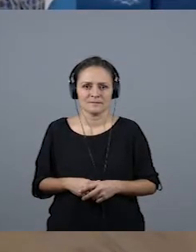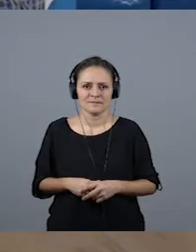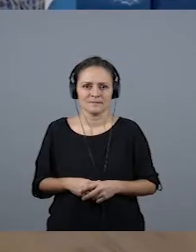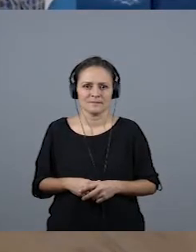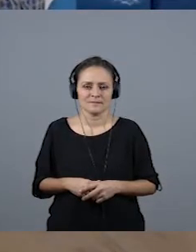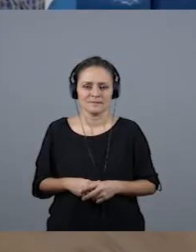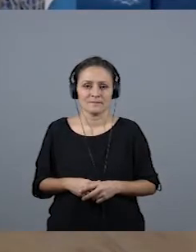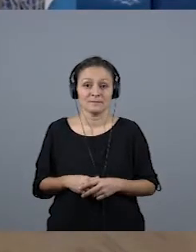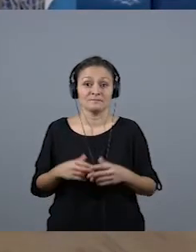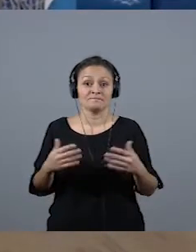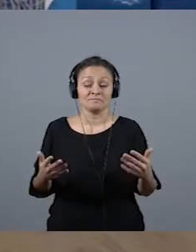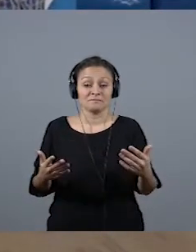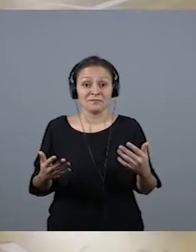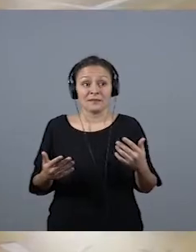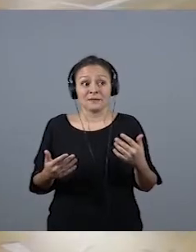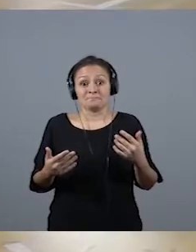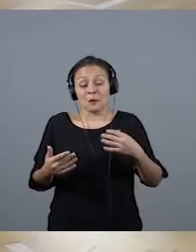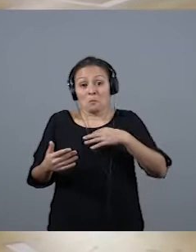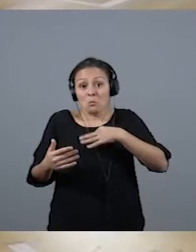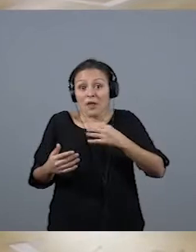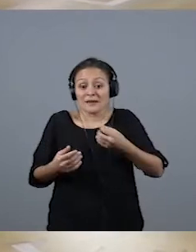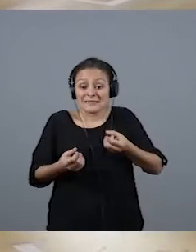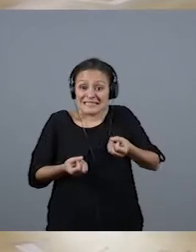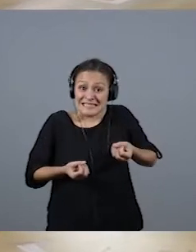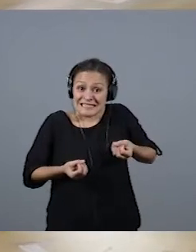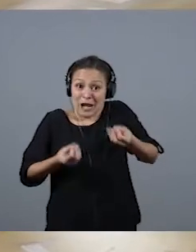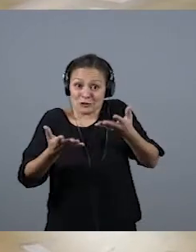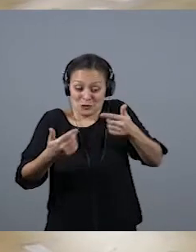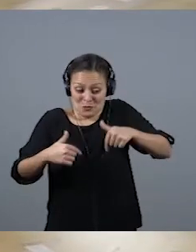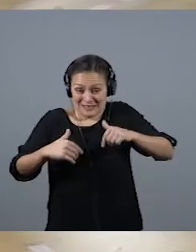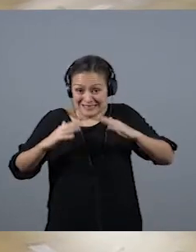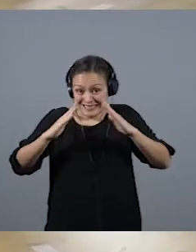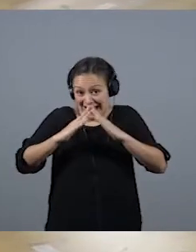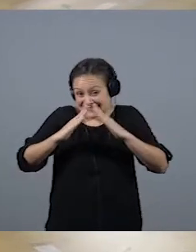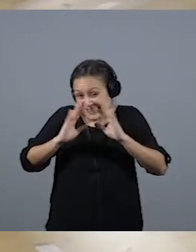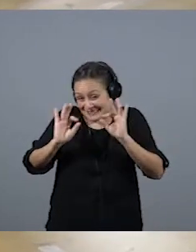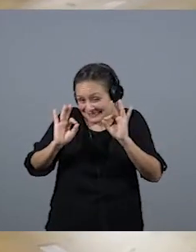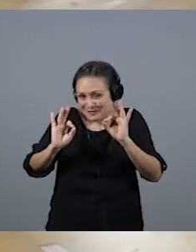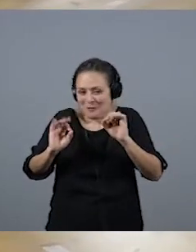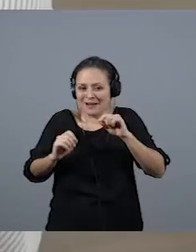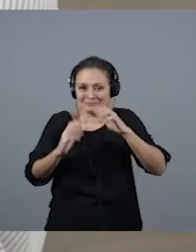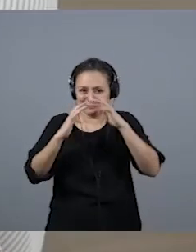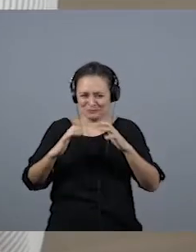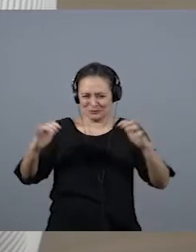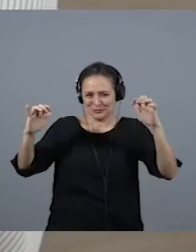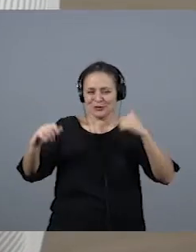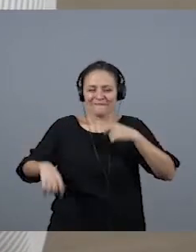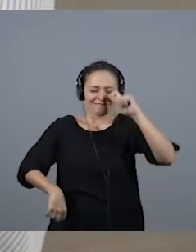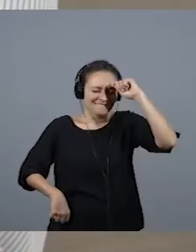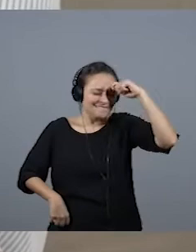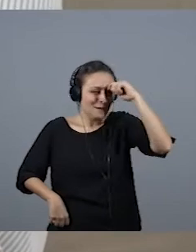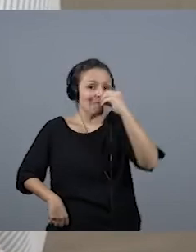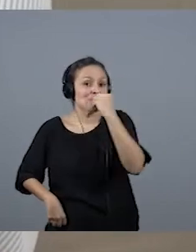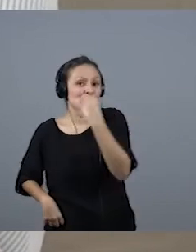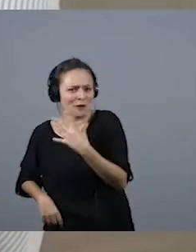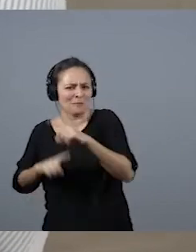Se puede decir que mis narraciones aquí en casa fueron en este pabellón, guardo un montón de recuerdos buenos y un montón de